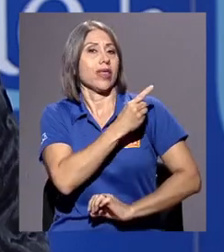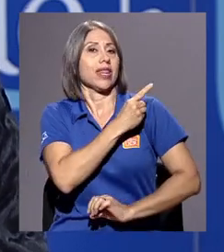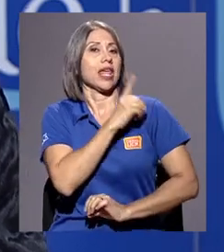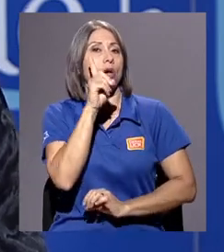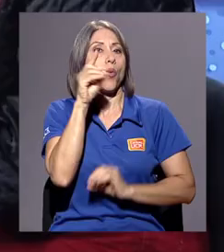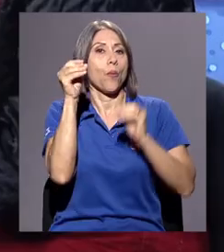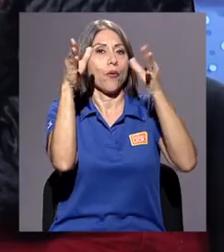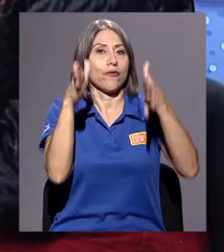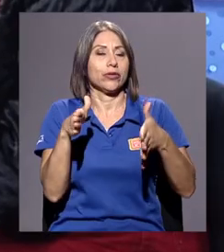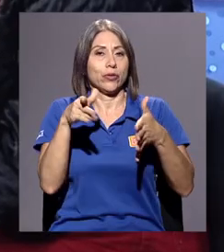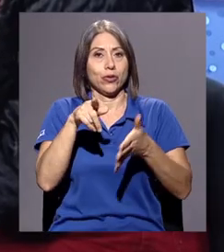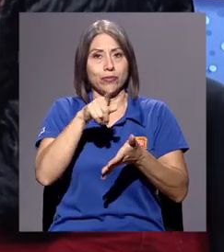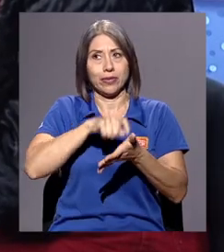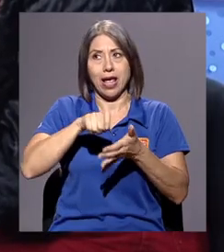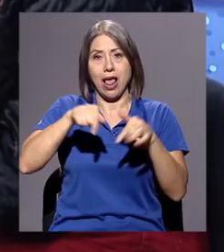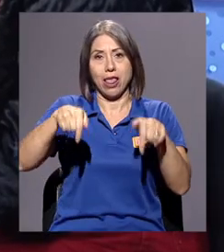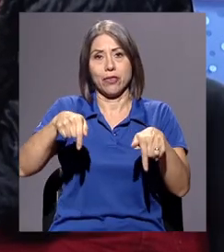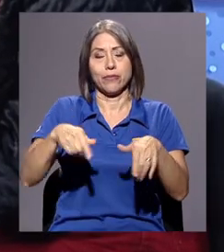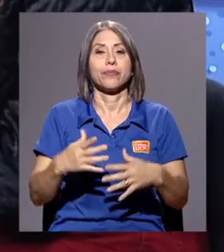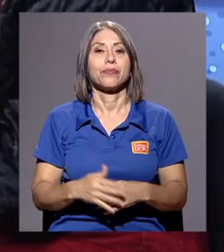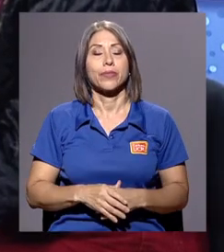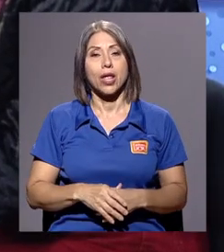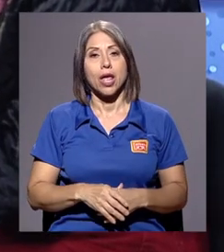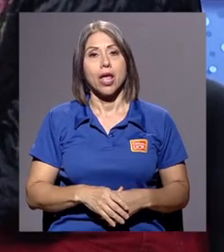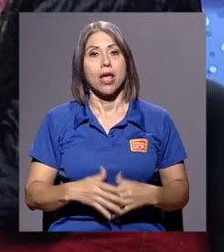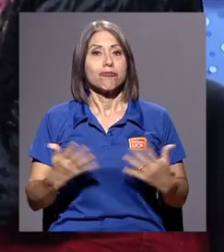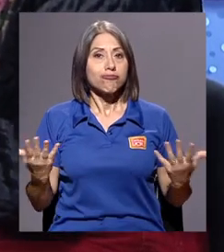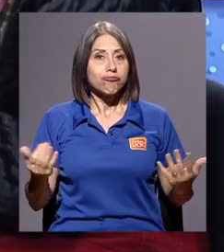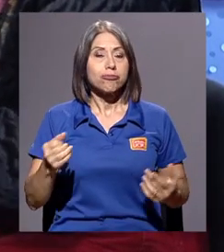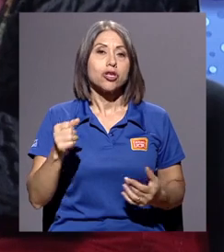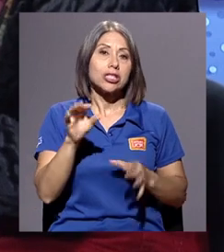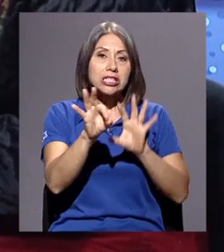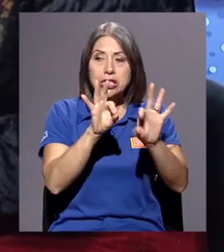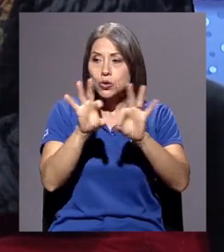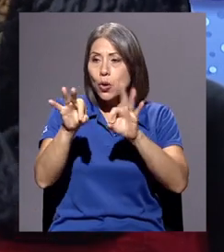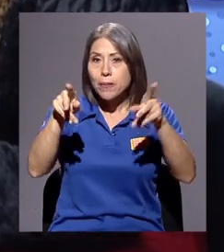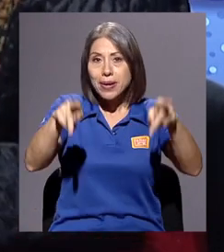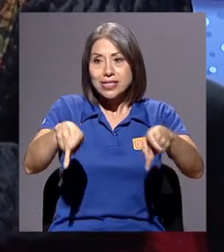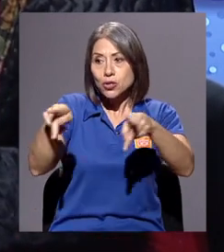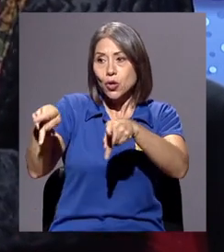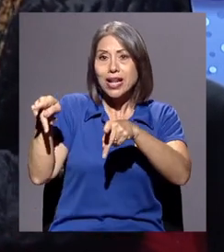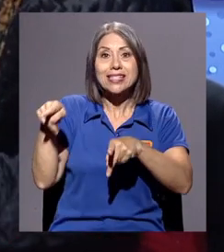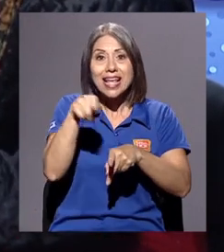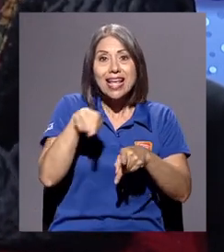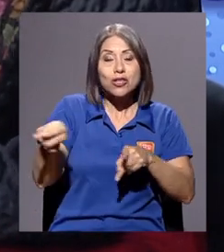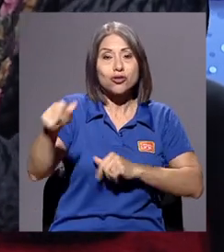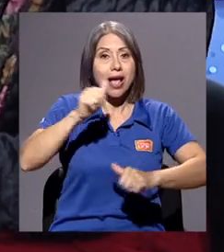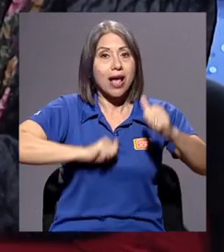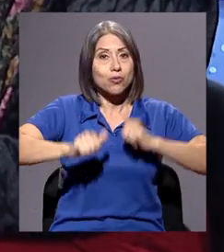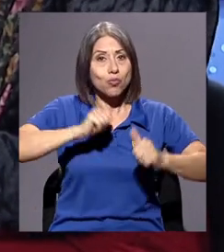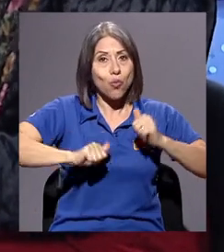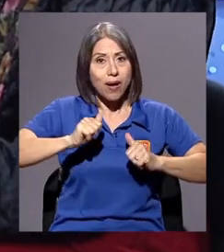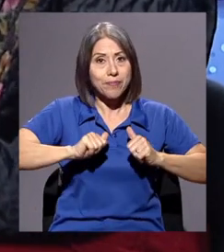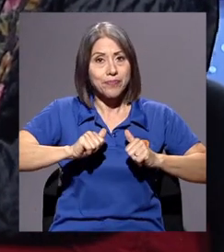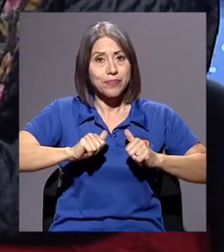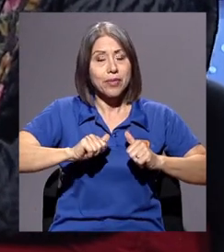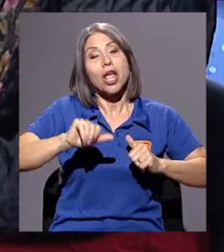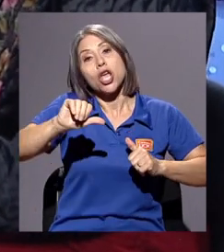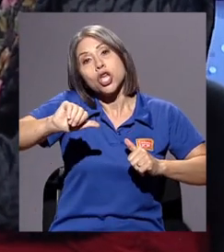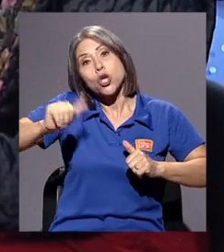profesor de la escuela. Entonces, sí, se escogen unas personas que actúan y el resto de personas